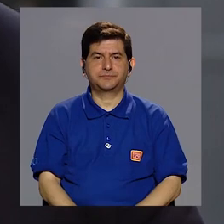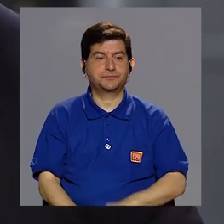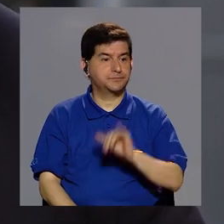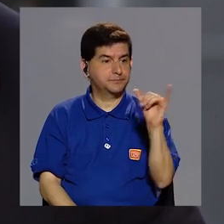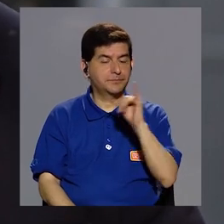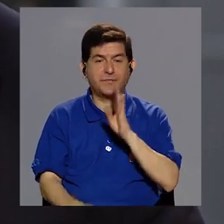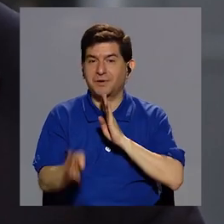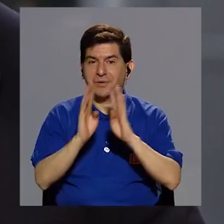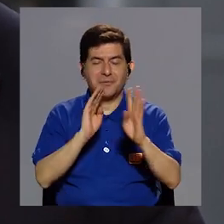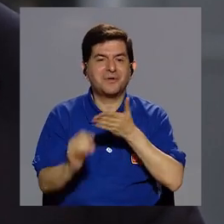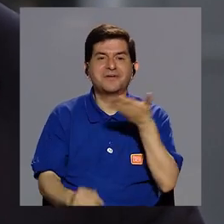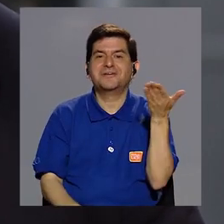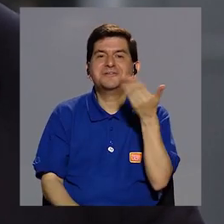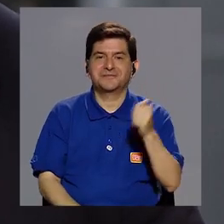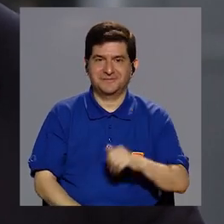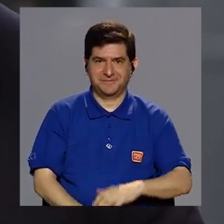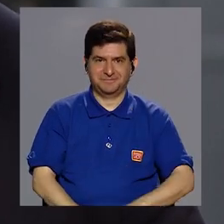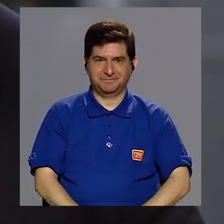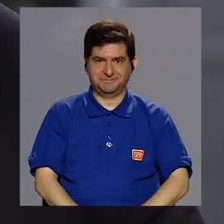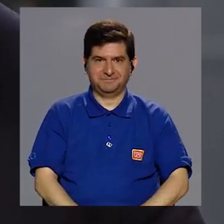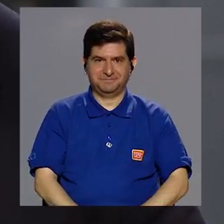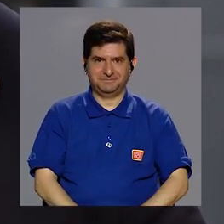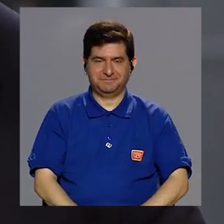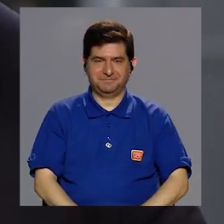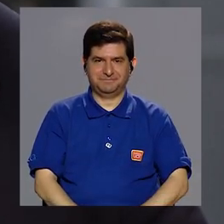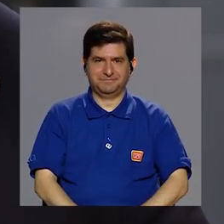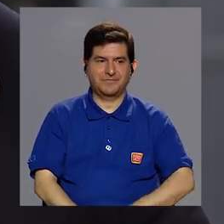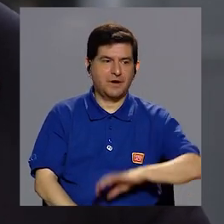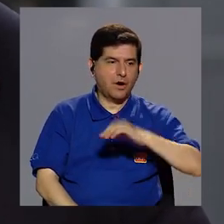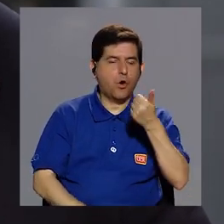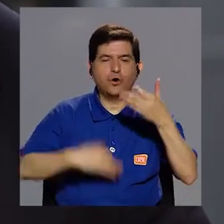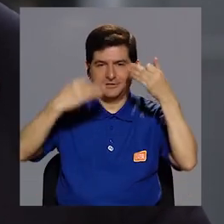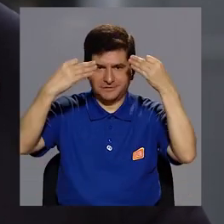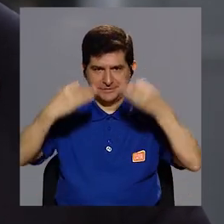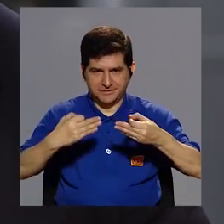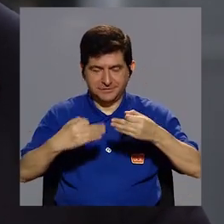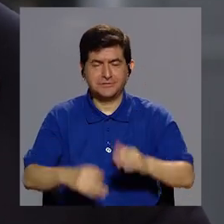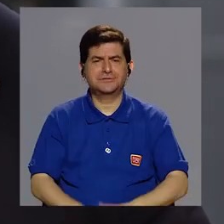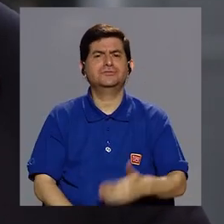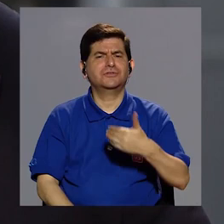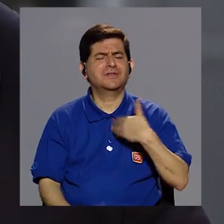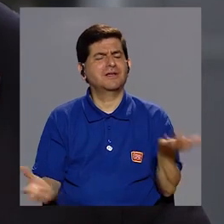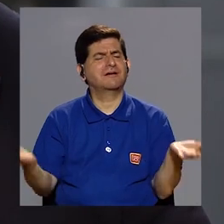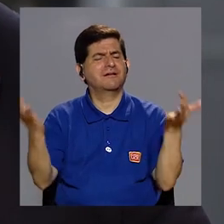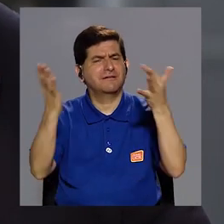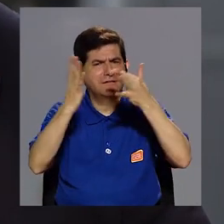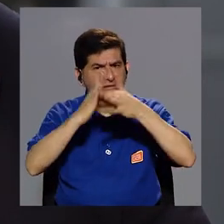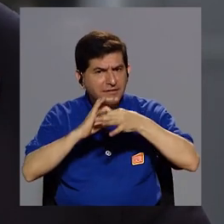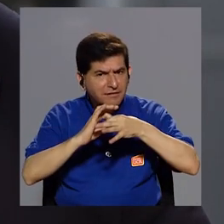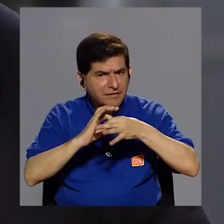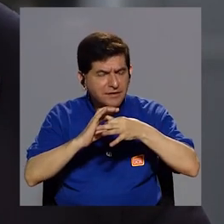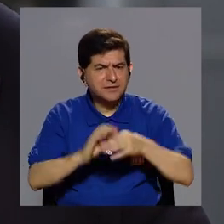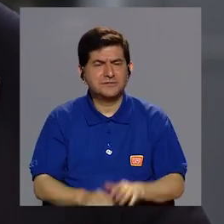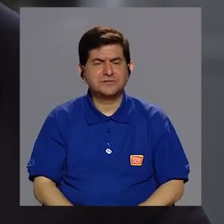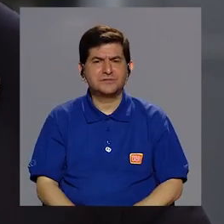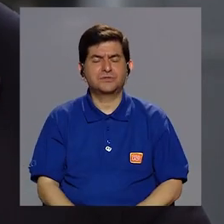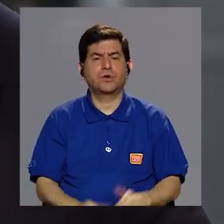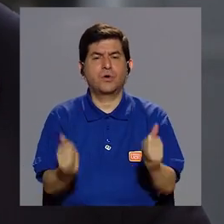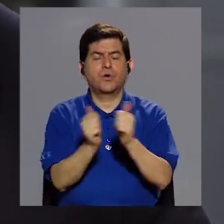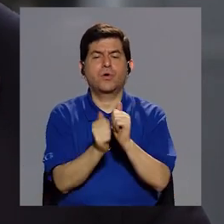Igual, estamos hablando también de otras medidas que tienen que ver con